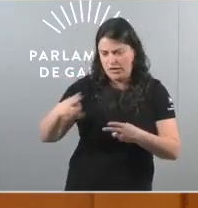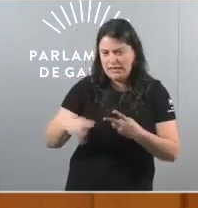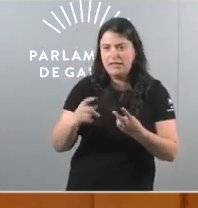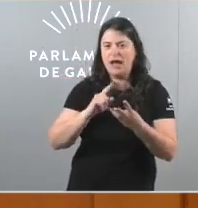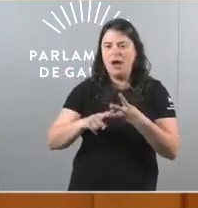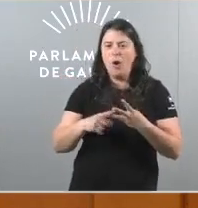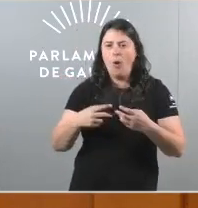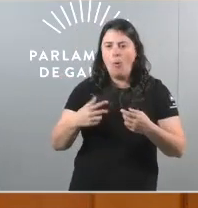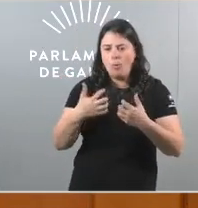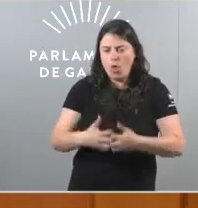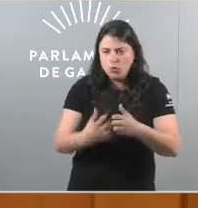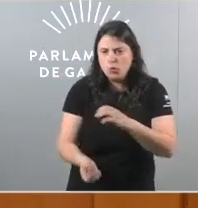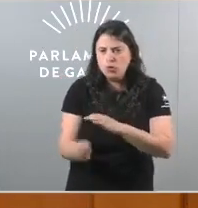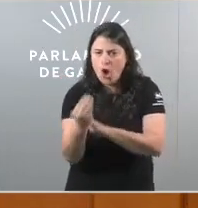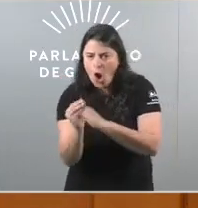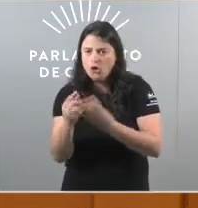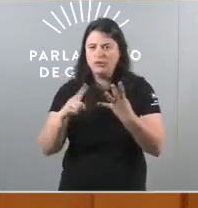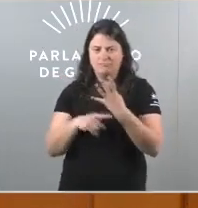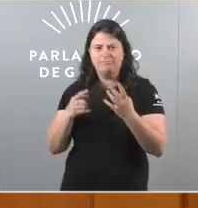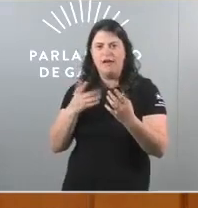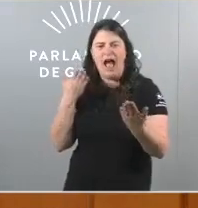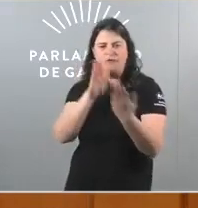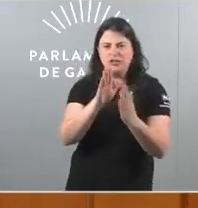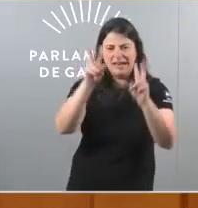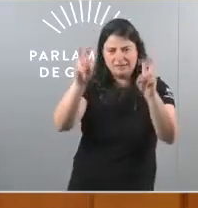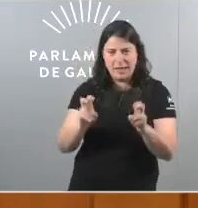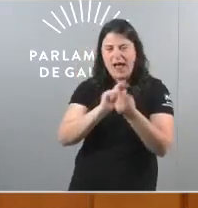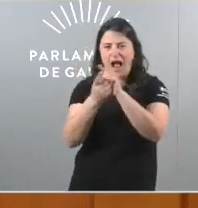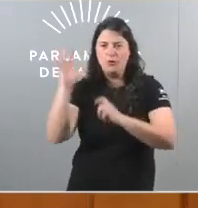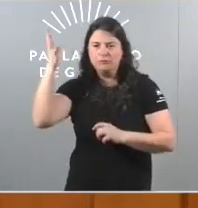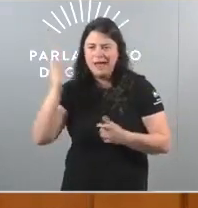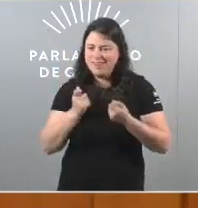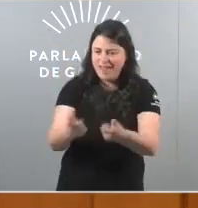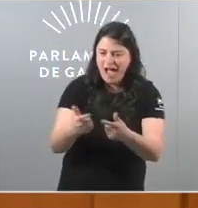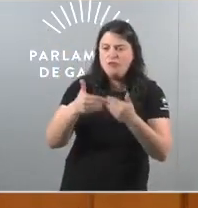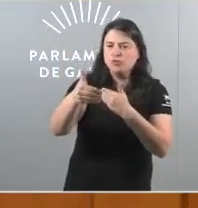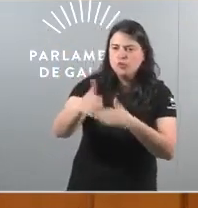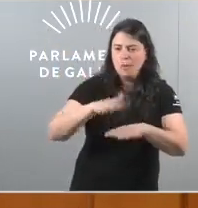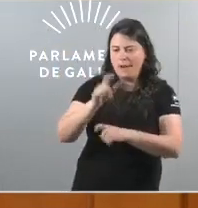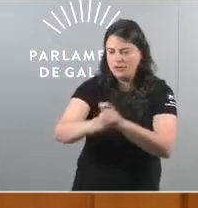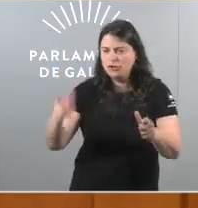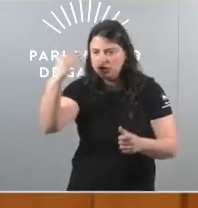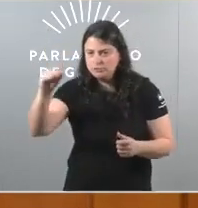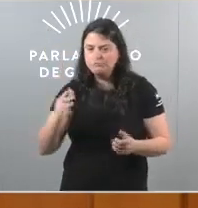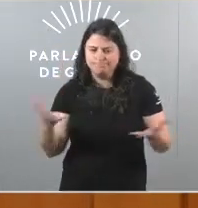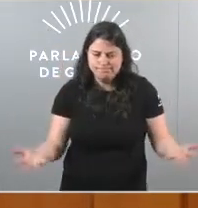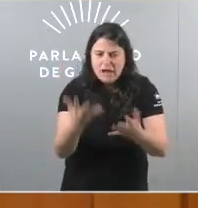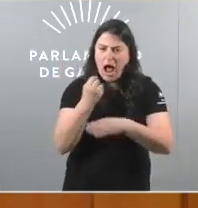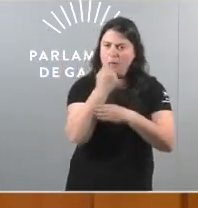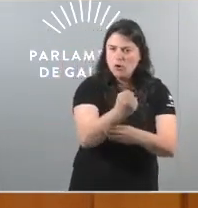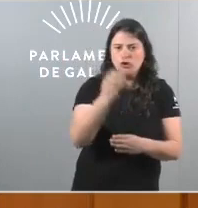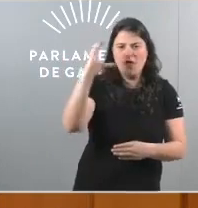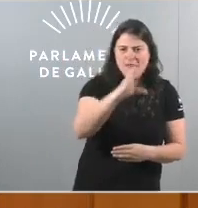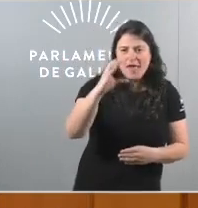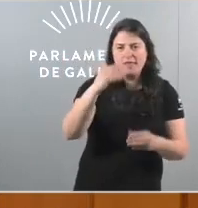producir enfrontar o cambio climático darlle futuro a xente nova potenciar a ciencia e a inovación